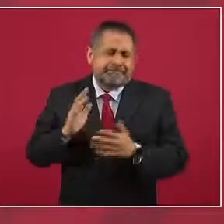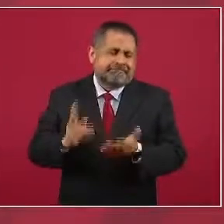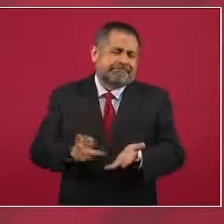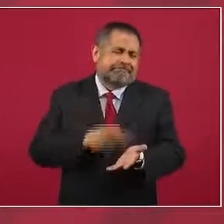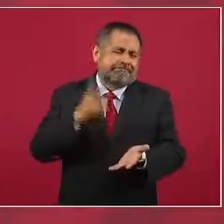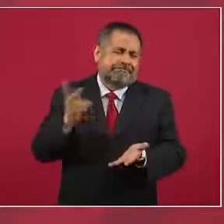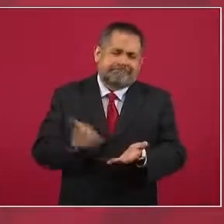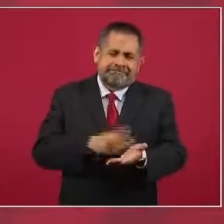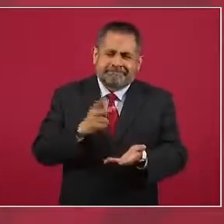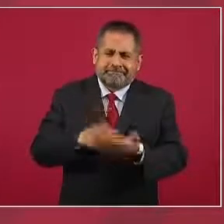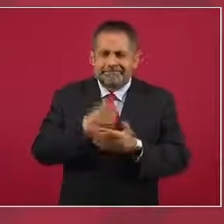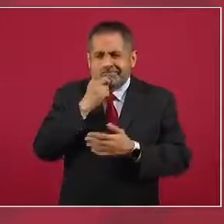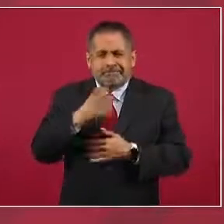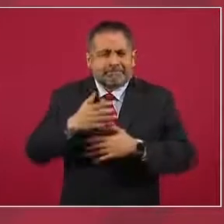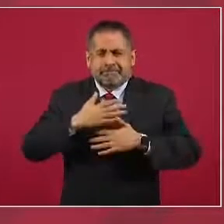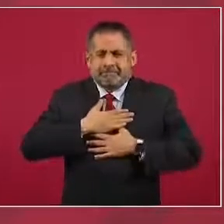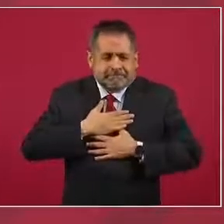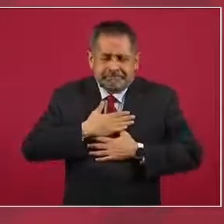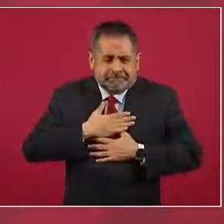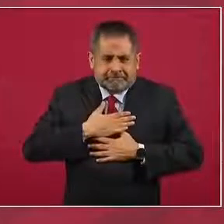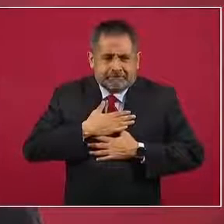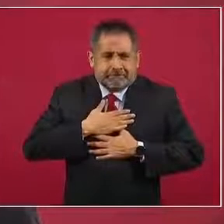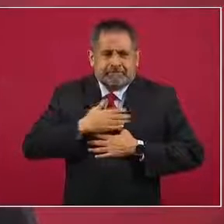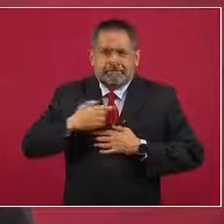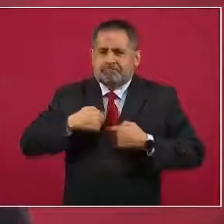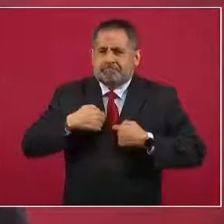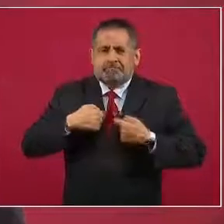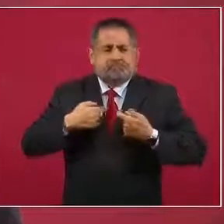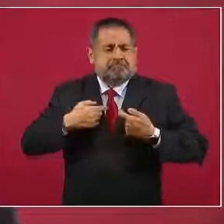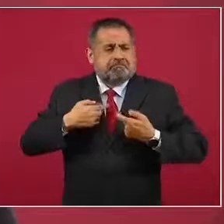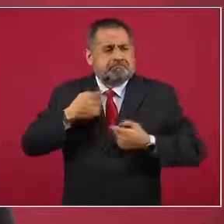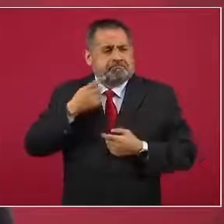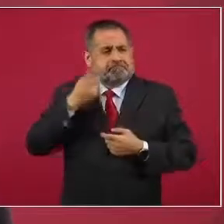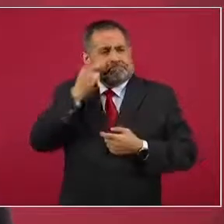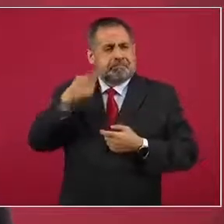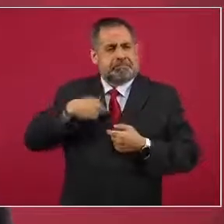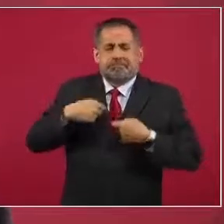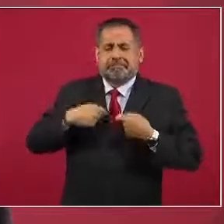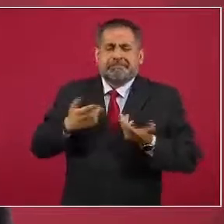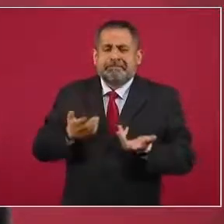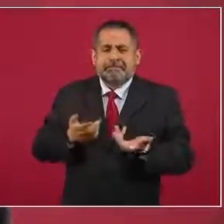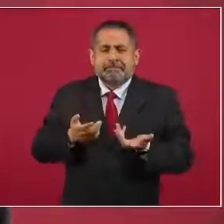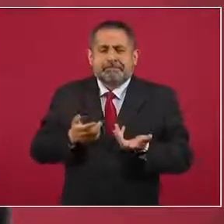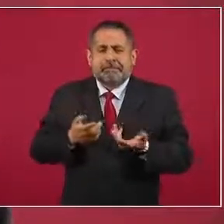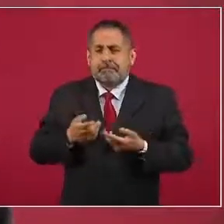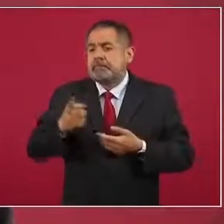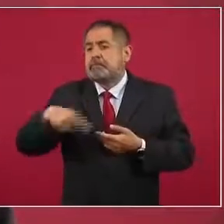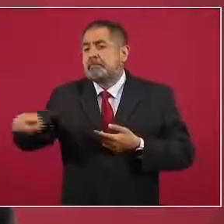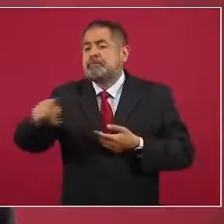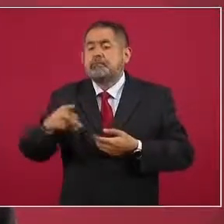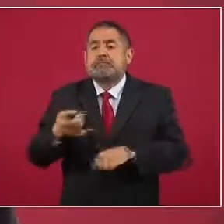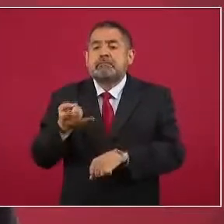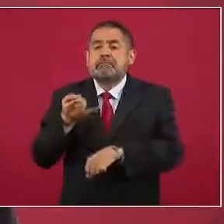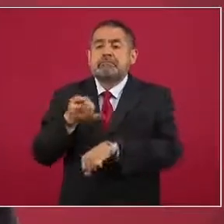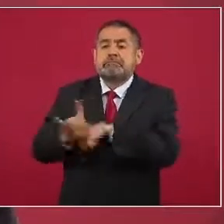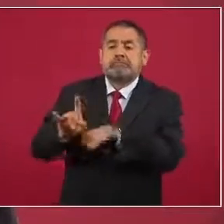que no me pertenezco, yo no le puedo fallar al pueblo.